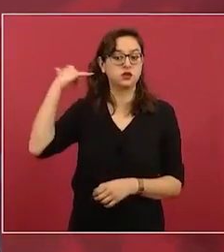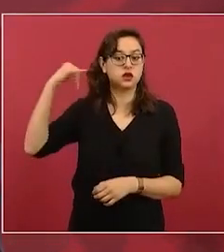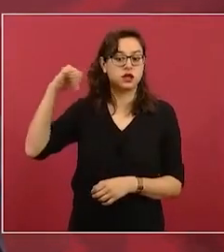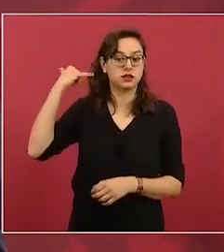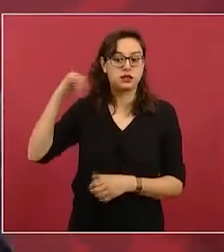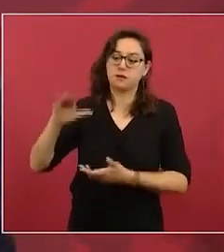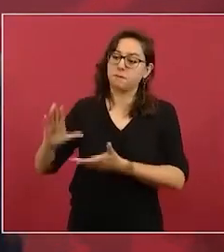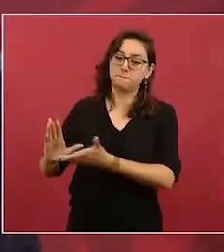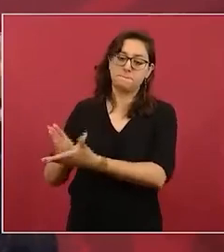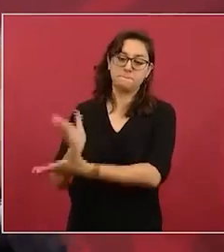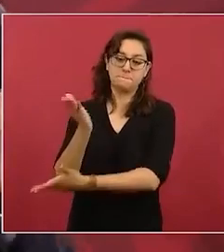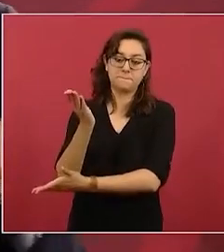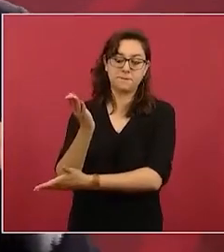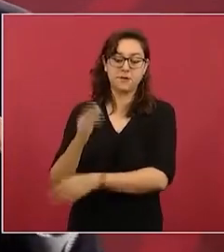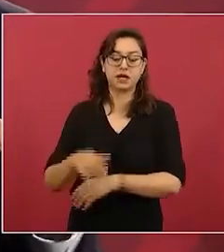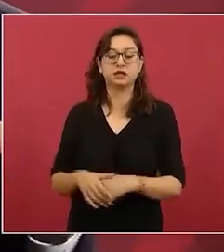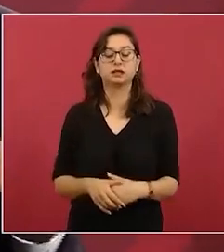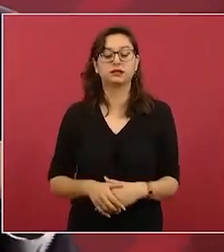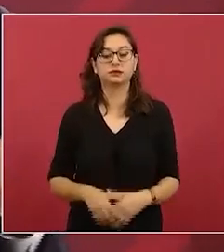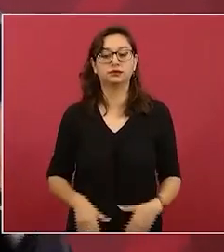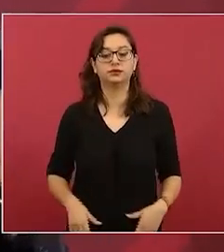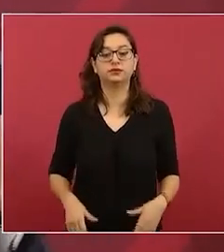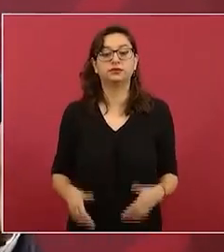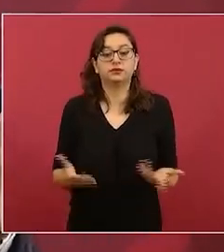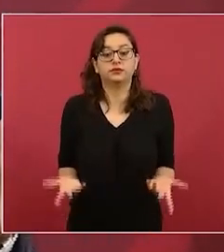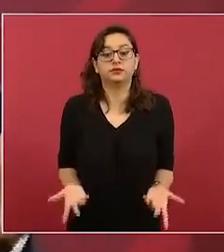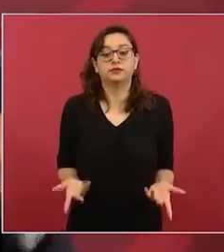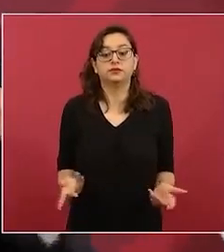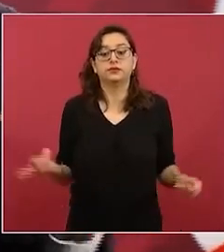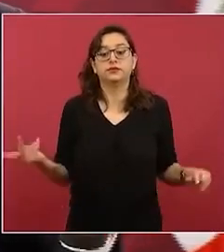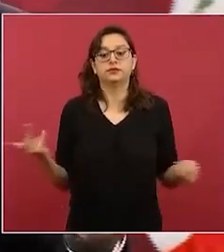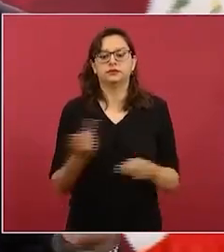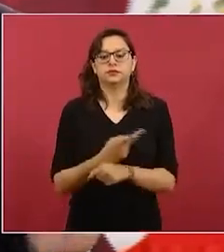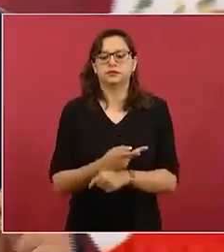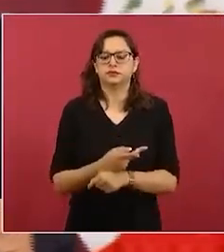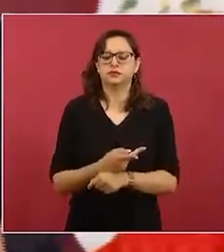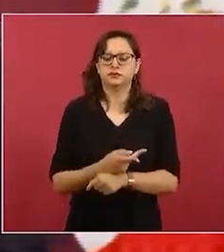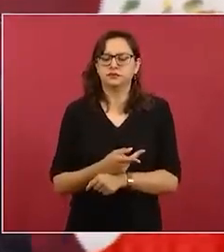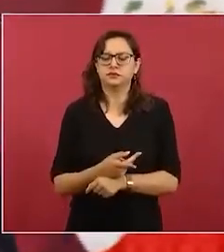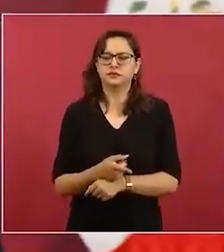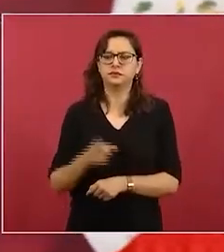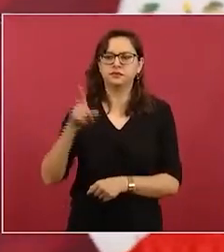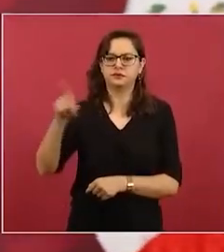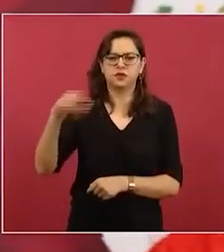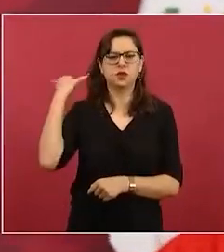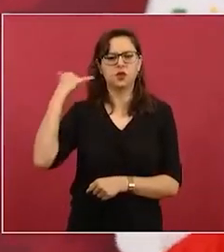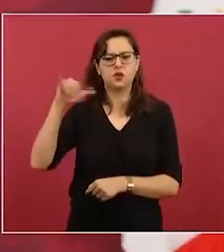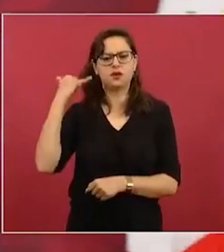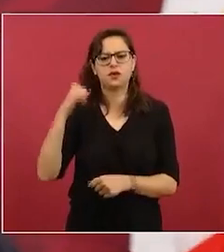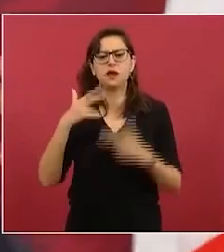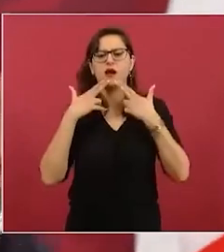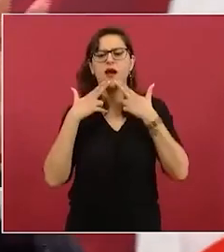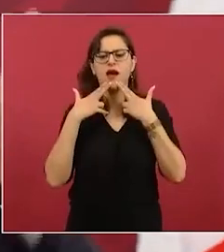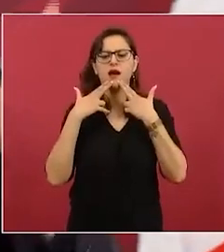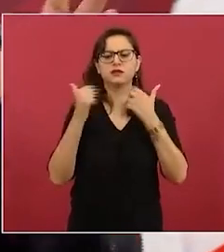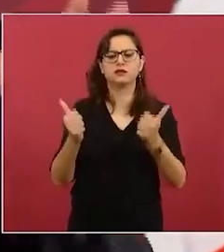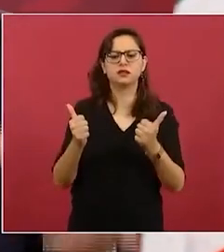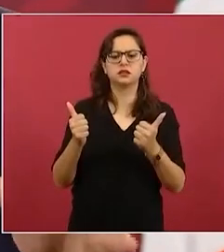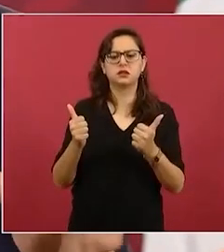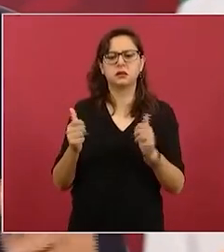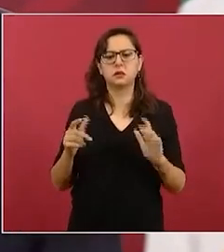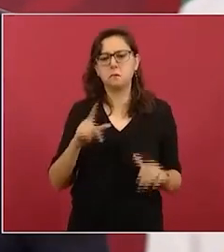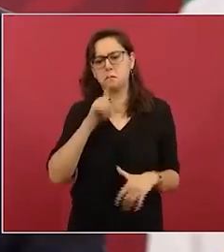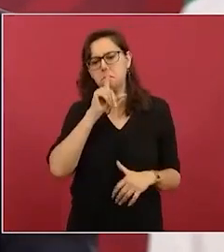no dijeron nada los hacendados yucatecos porque ellos estaban siendo